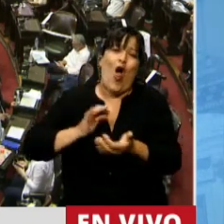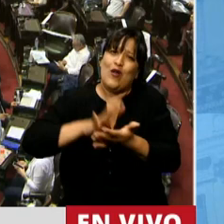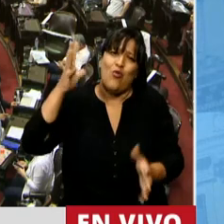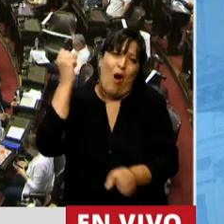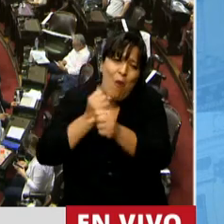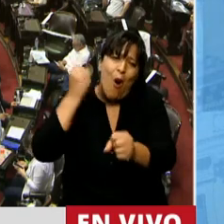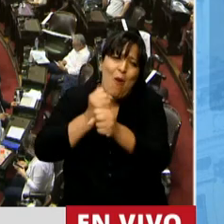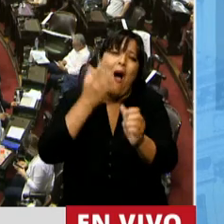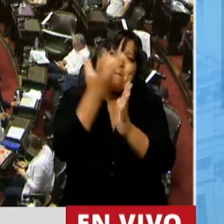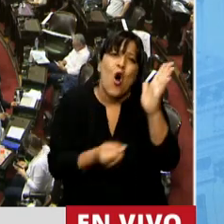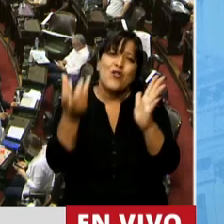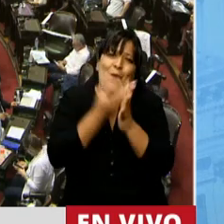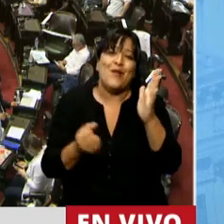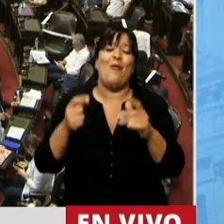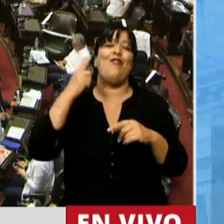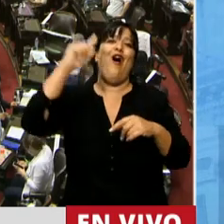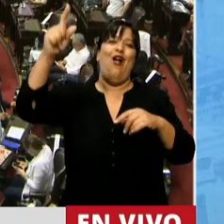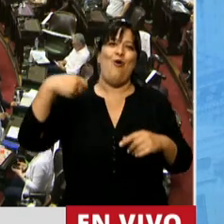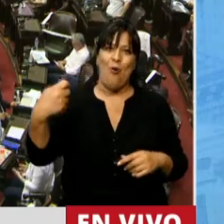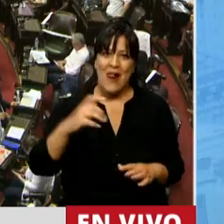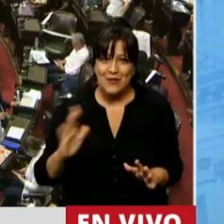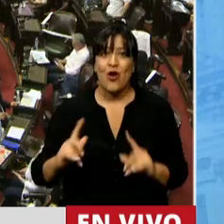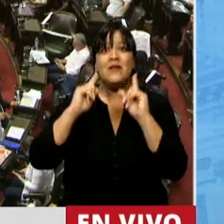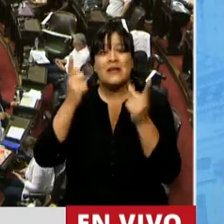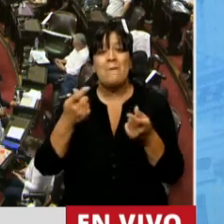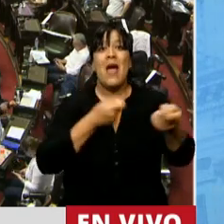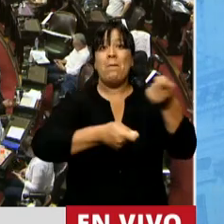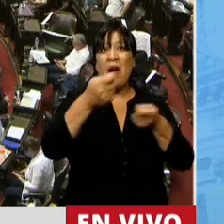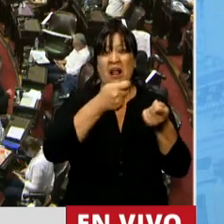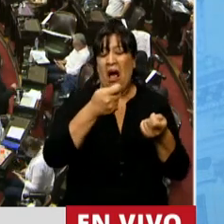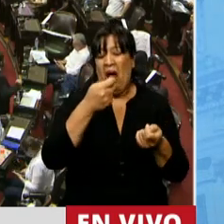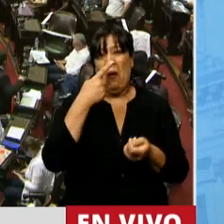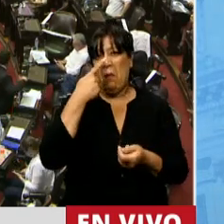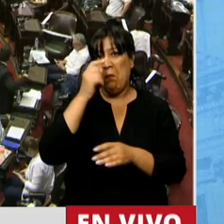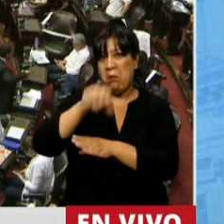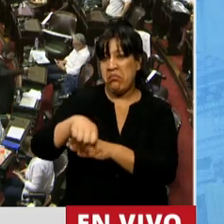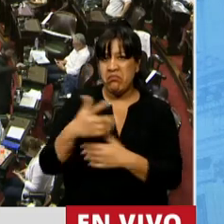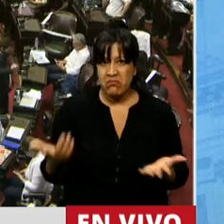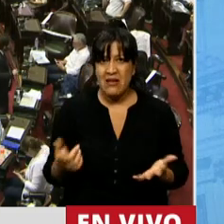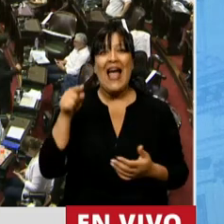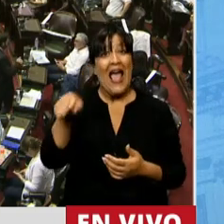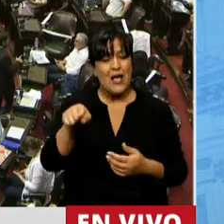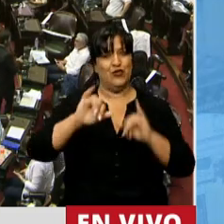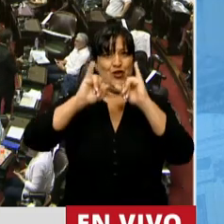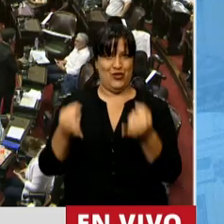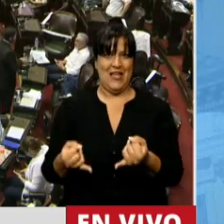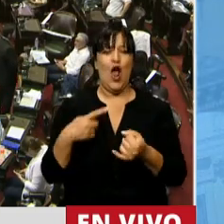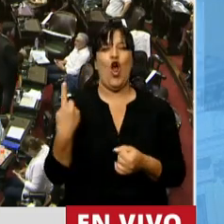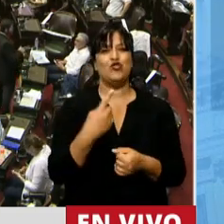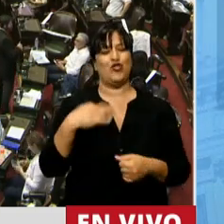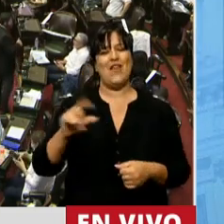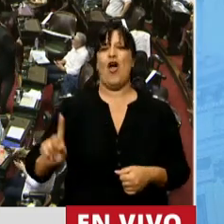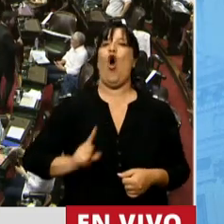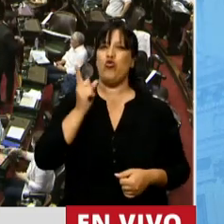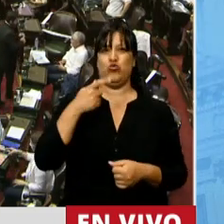incluso el de aquellas que el mercado no valoriza ni remunera. Eso es lo que nos tiene que